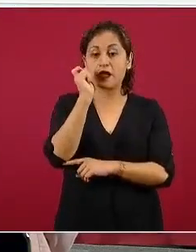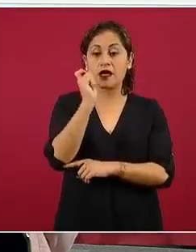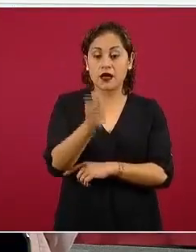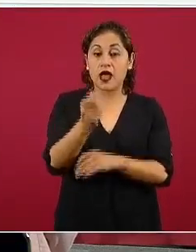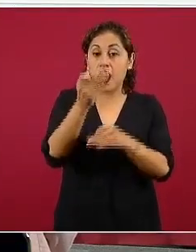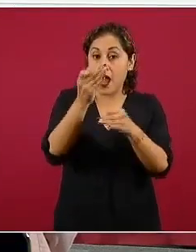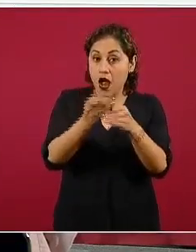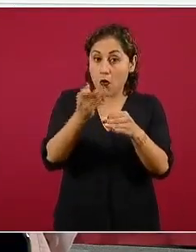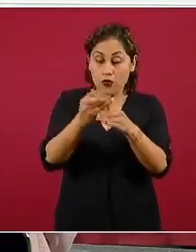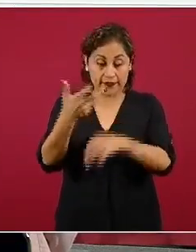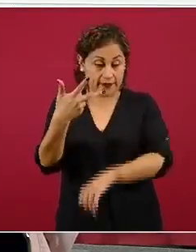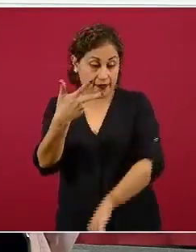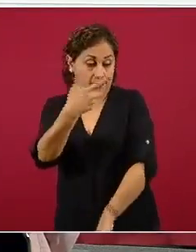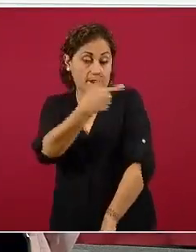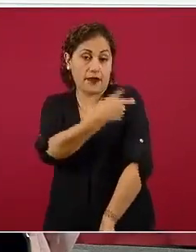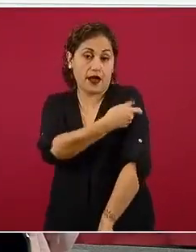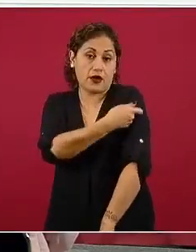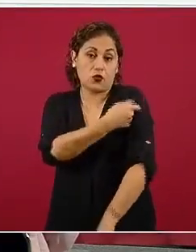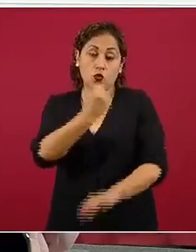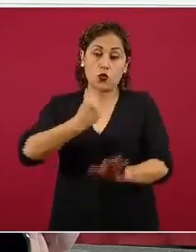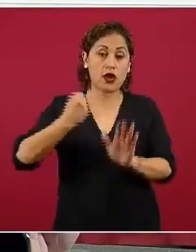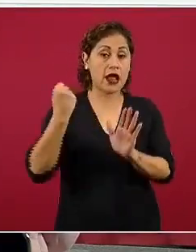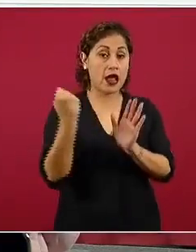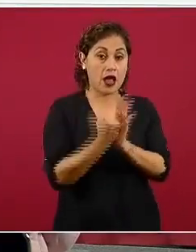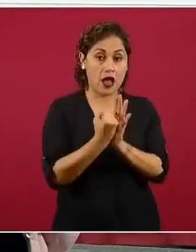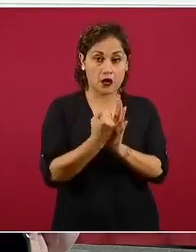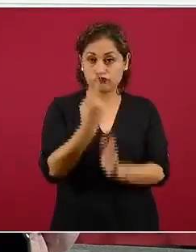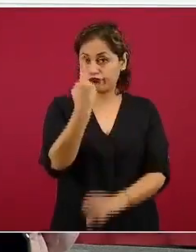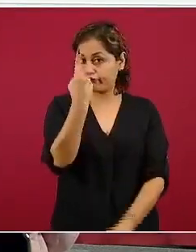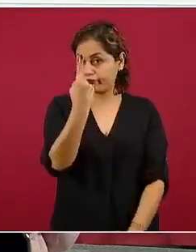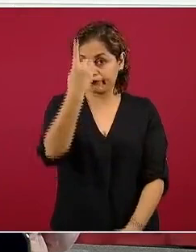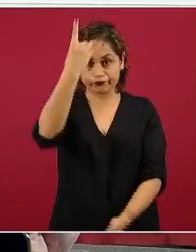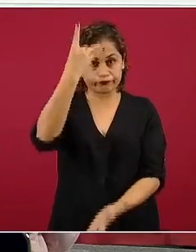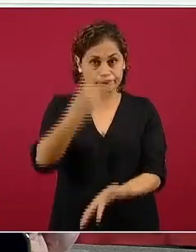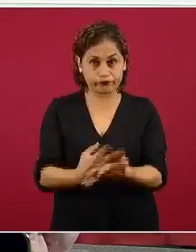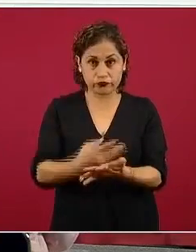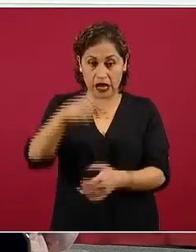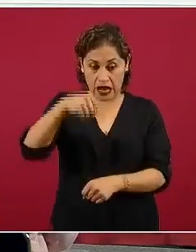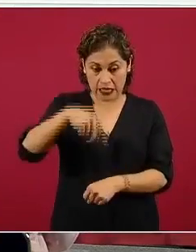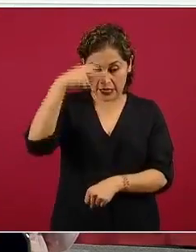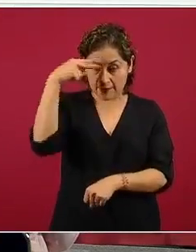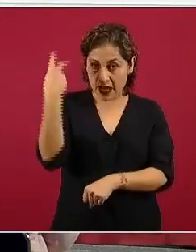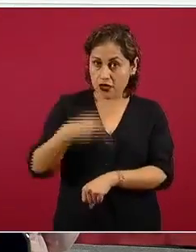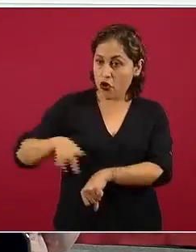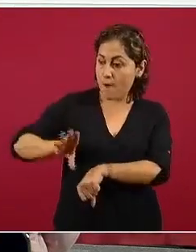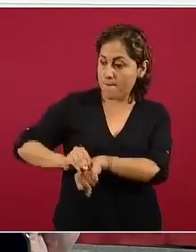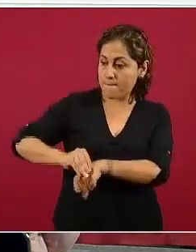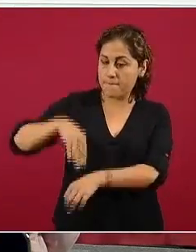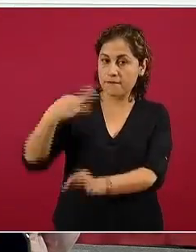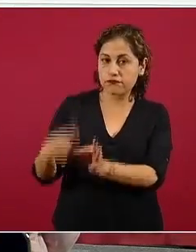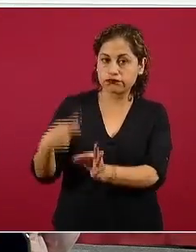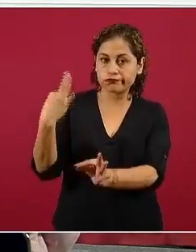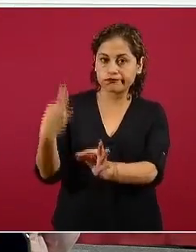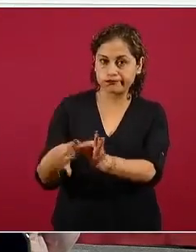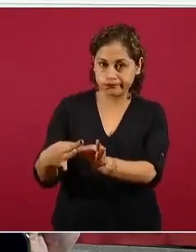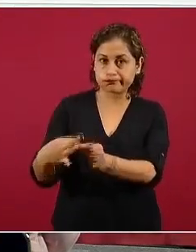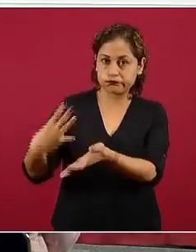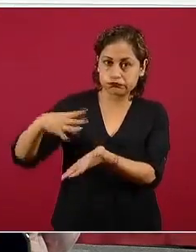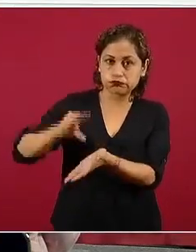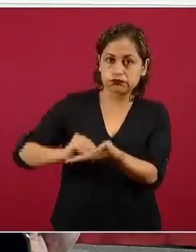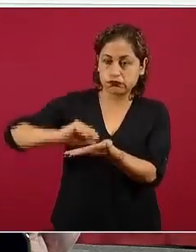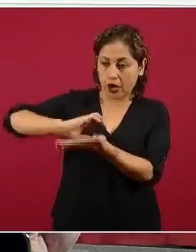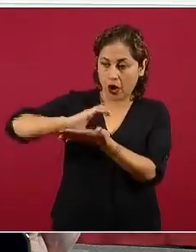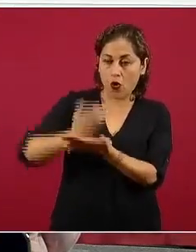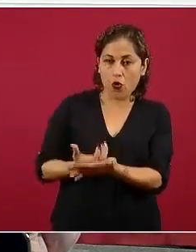vacuna que se está aplicando en México, la única que está aprobada en México y con quien tenemos un contrato de